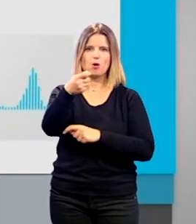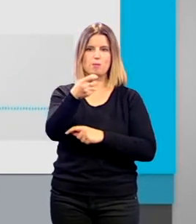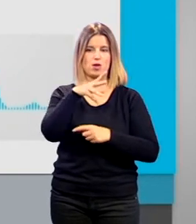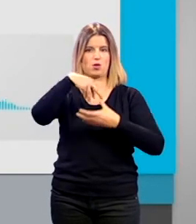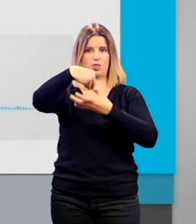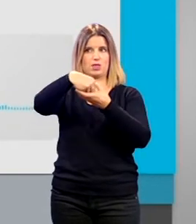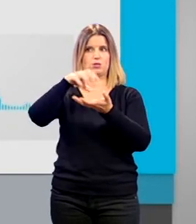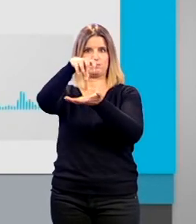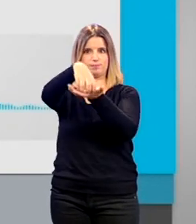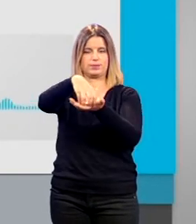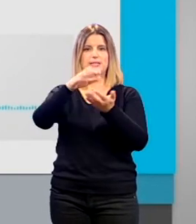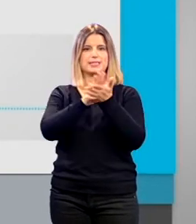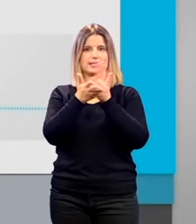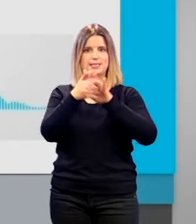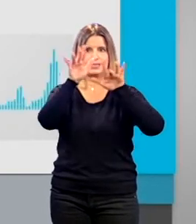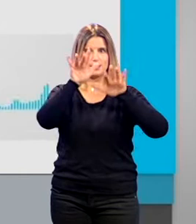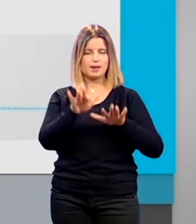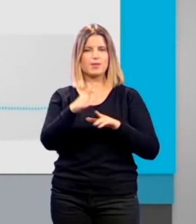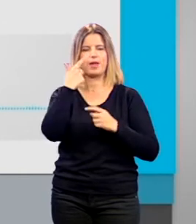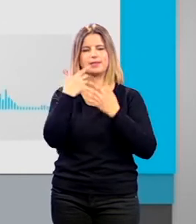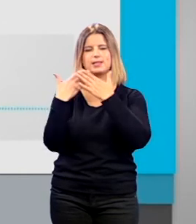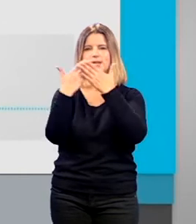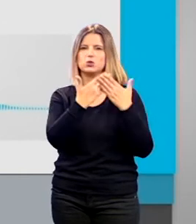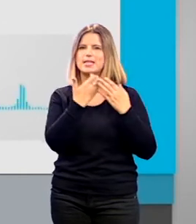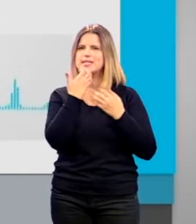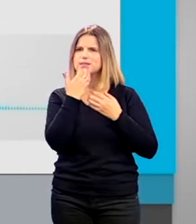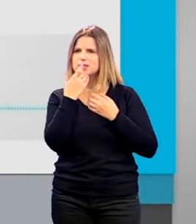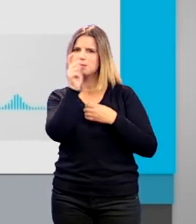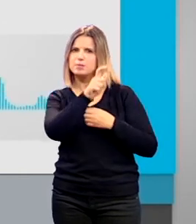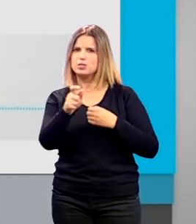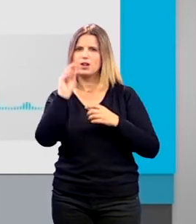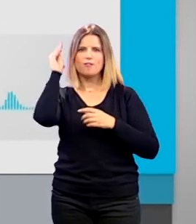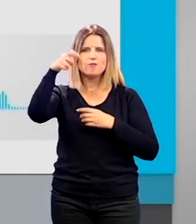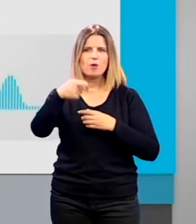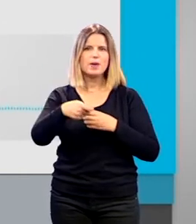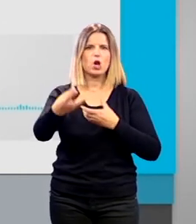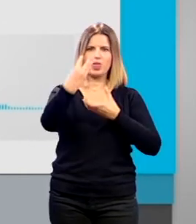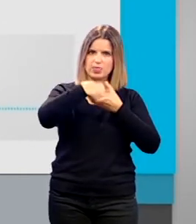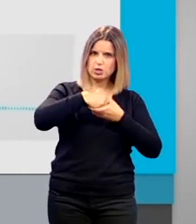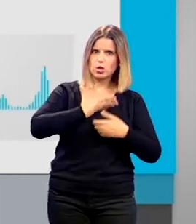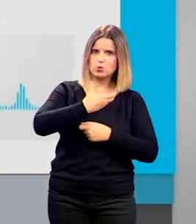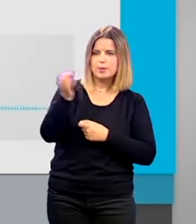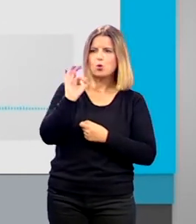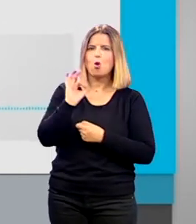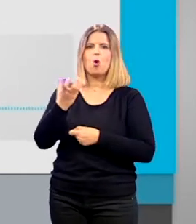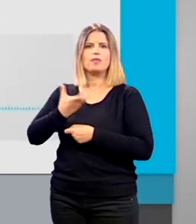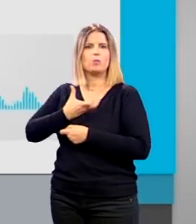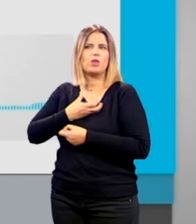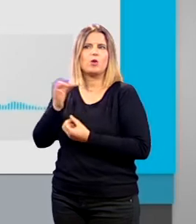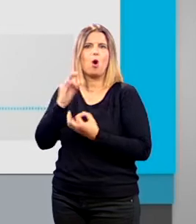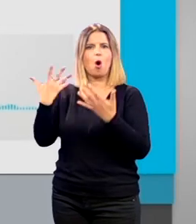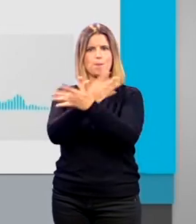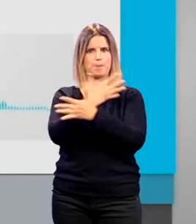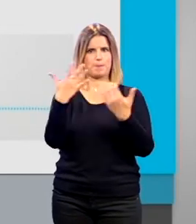retén estudiar si ese personal va a pertenecer al Ayuntamiento de Granada o a la Diputación o si va a ser una dotación mixta